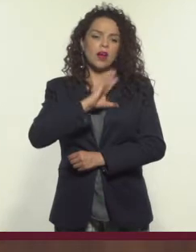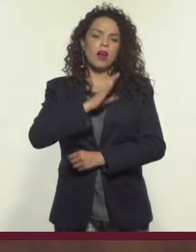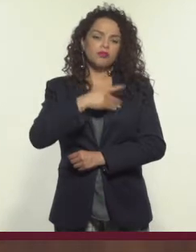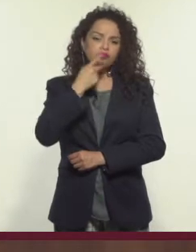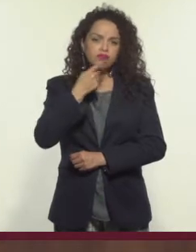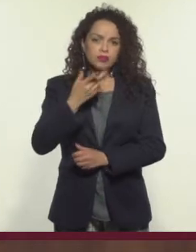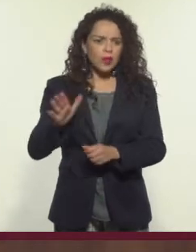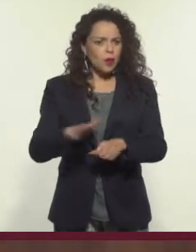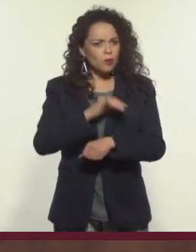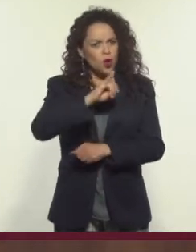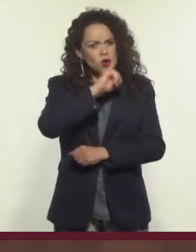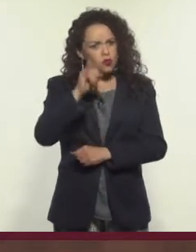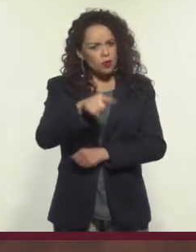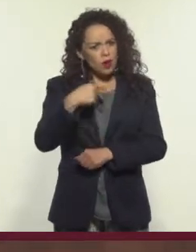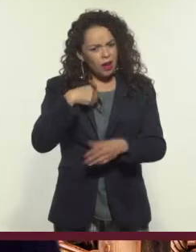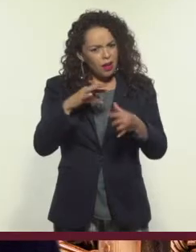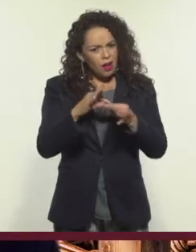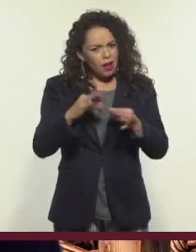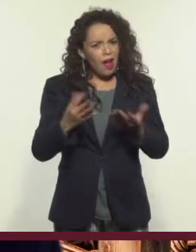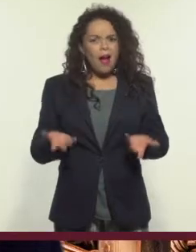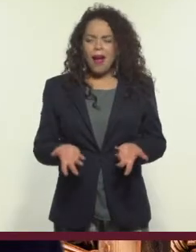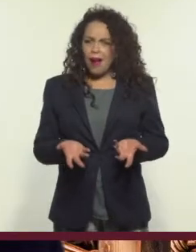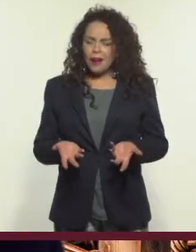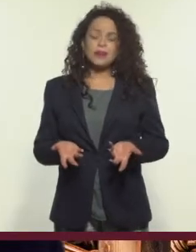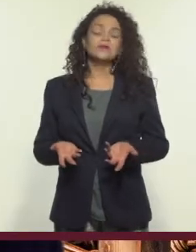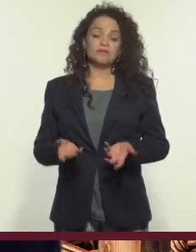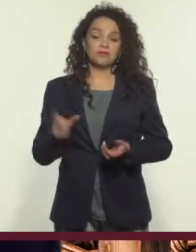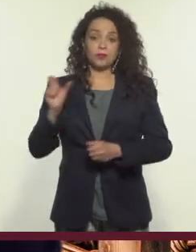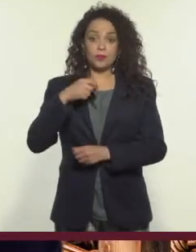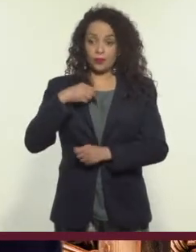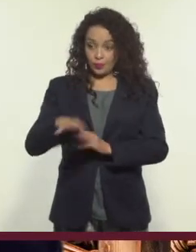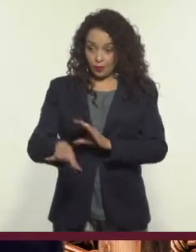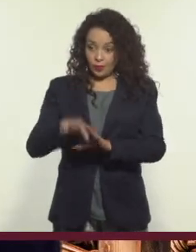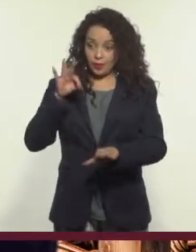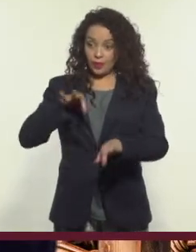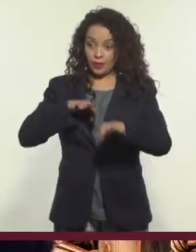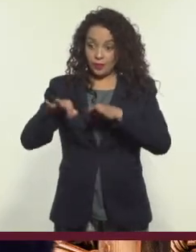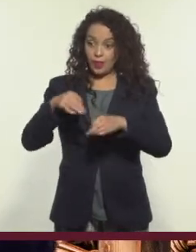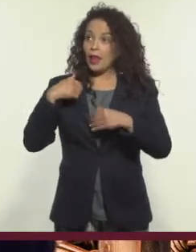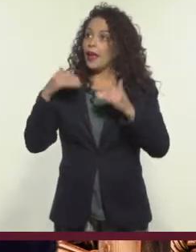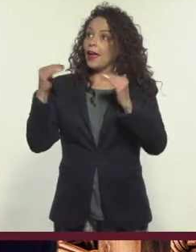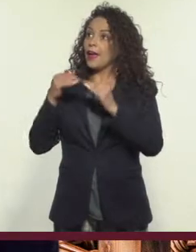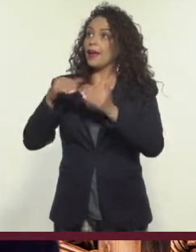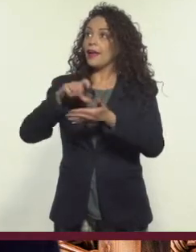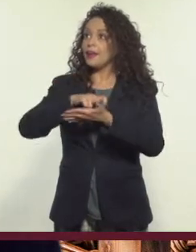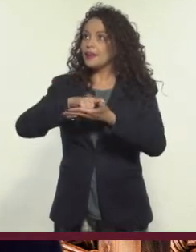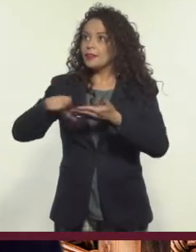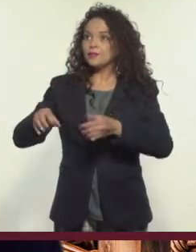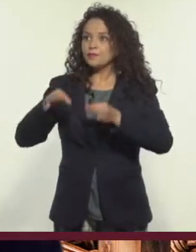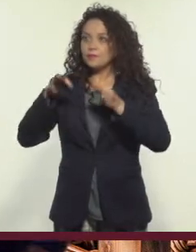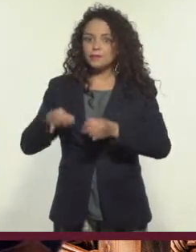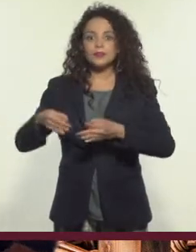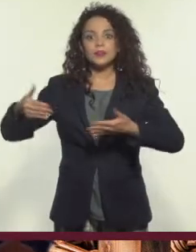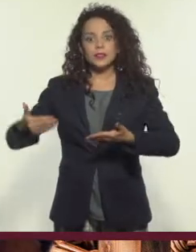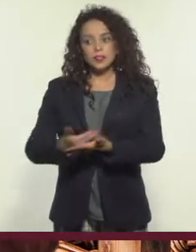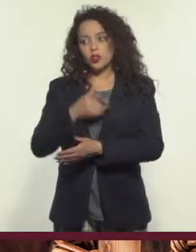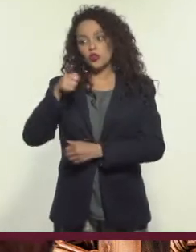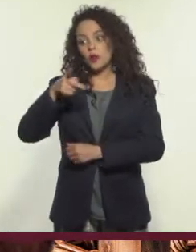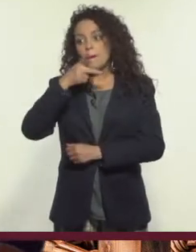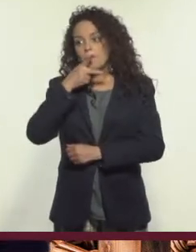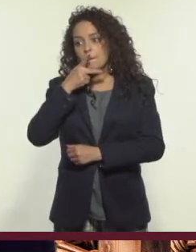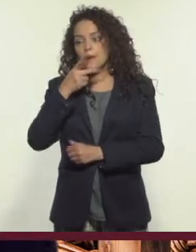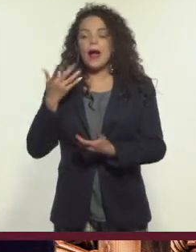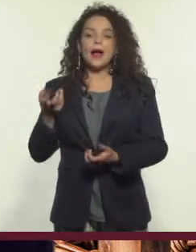nos contaste esto? Pues cuando encontramos trabajo y pudimos comprarnos una casita decente y nació tu